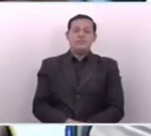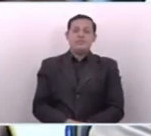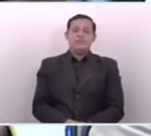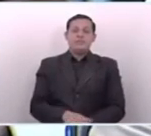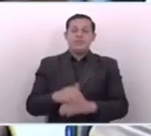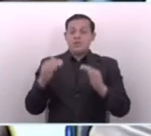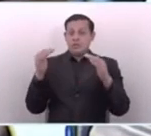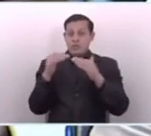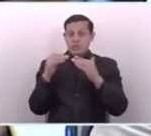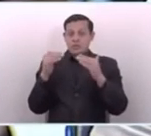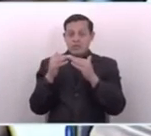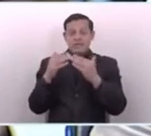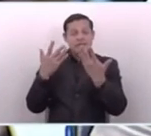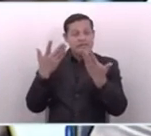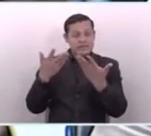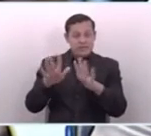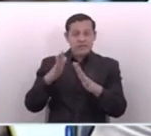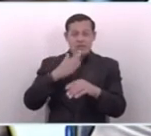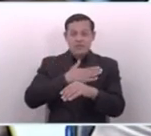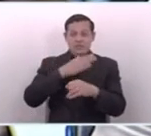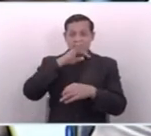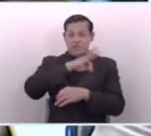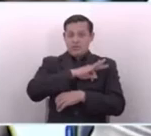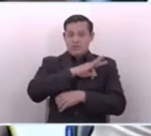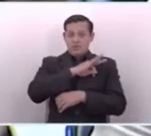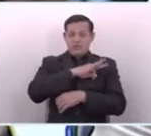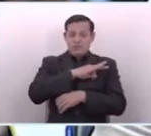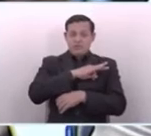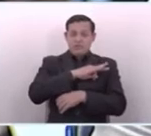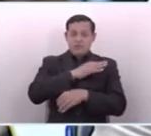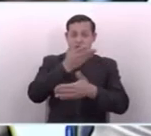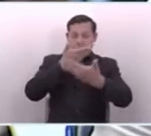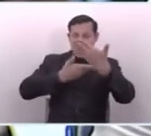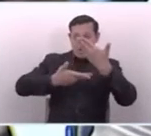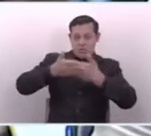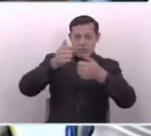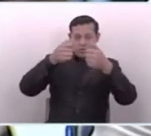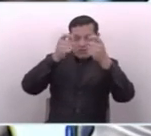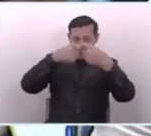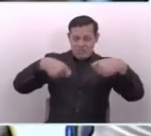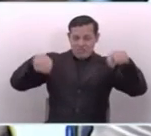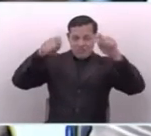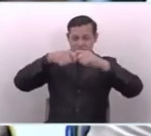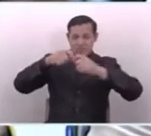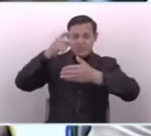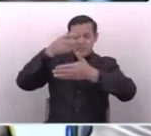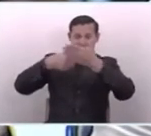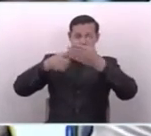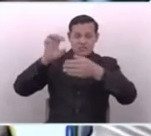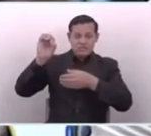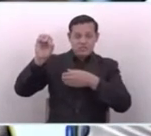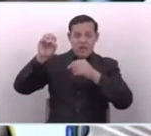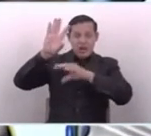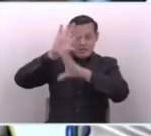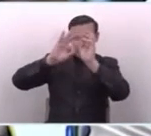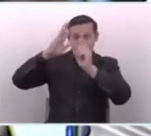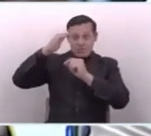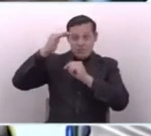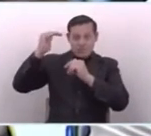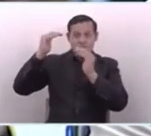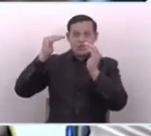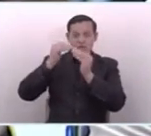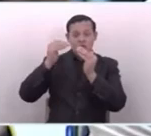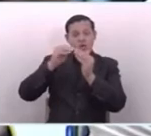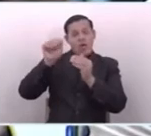Además de existir beneficios por tratados con aranceles ceros para algunos países puntuales, también